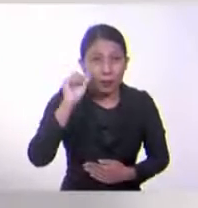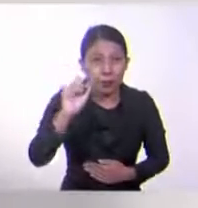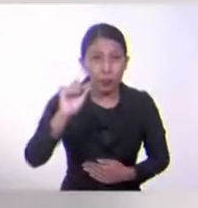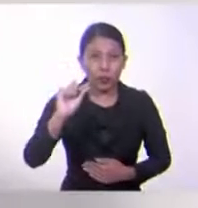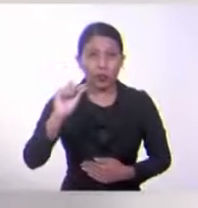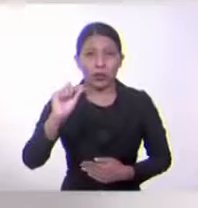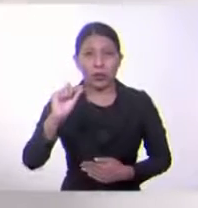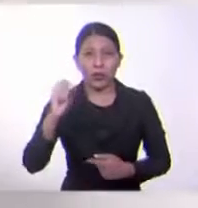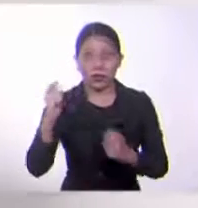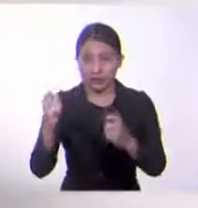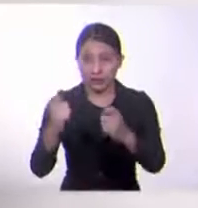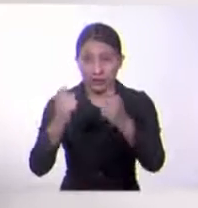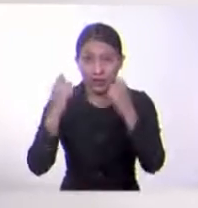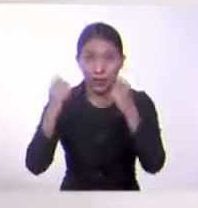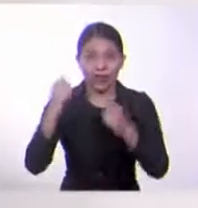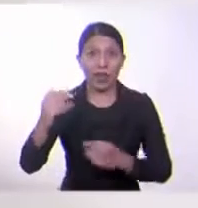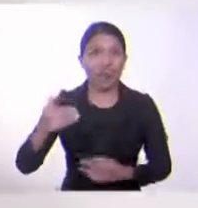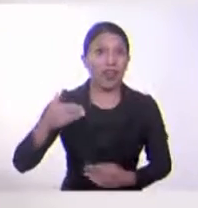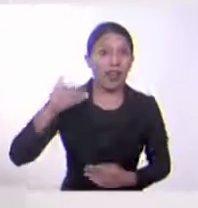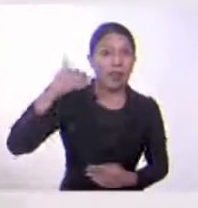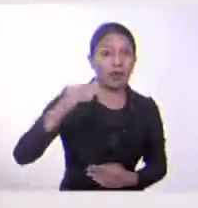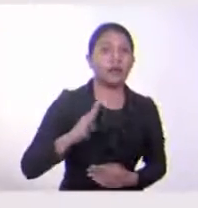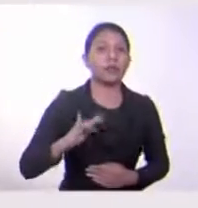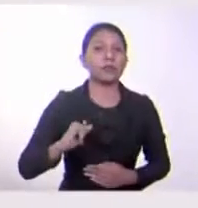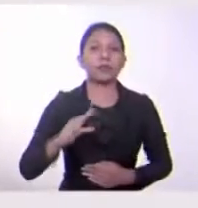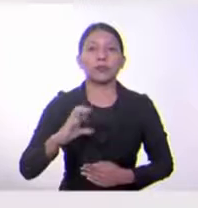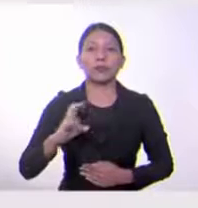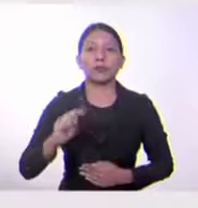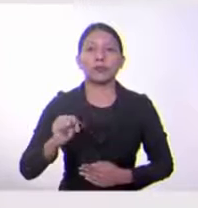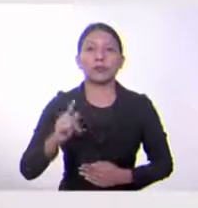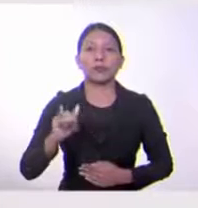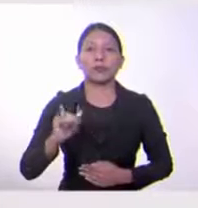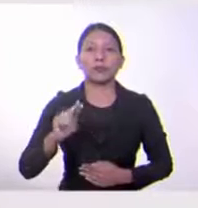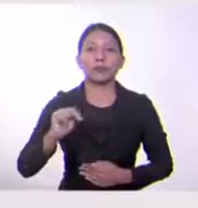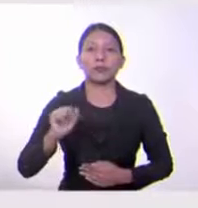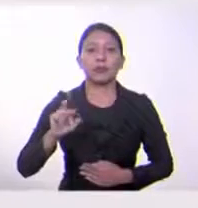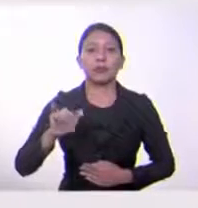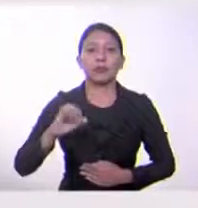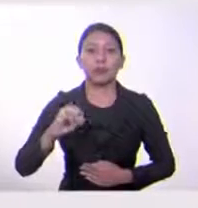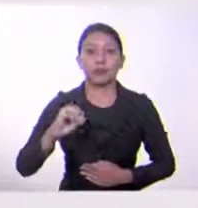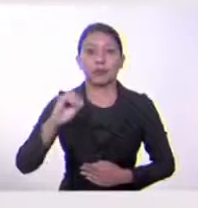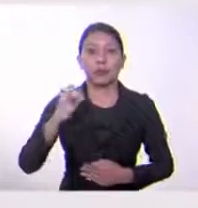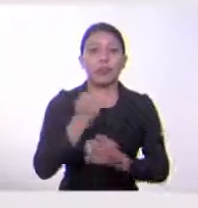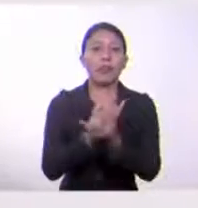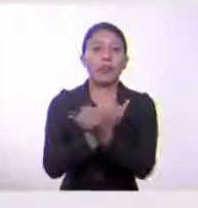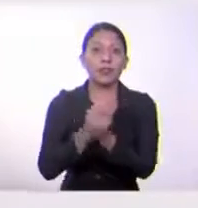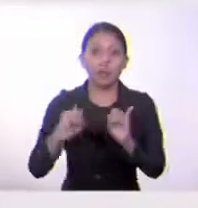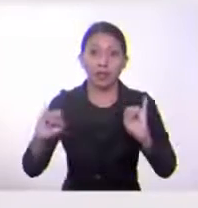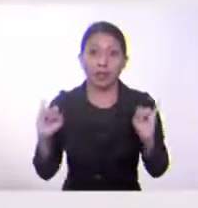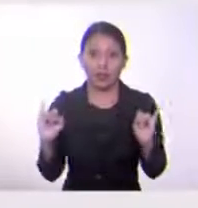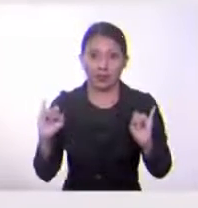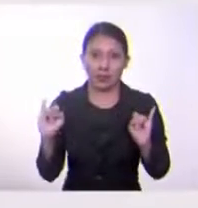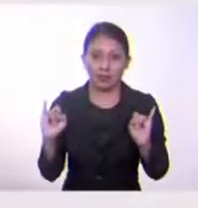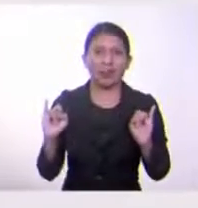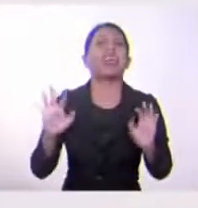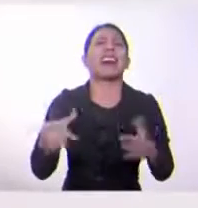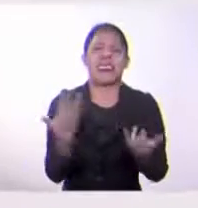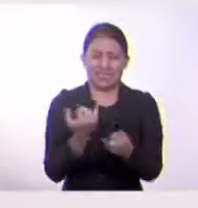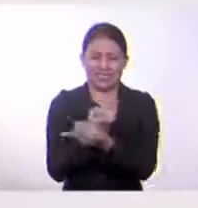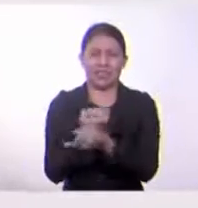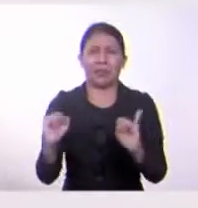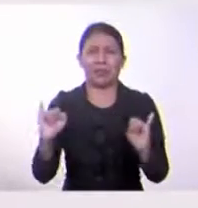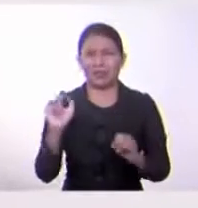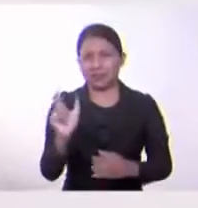celebrar para el próximo año el Bicentenario de la Independencia. ¿Pero qué es la independencia?